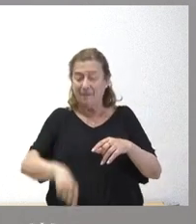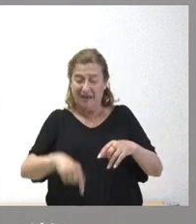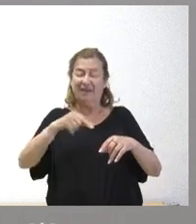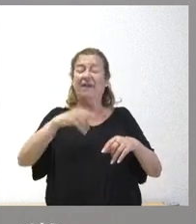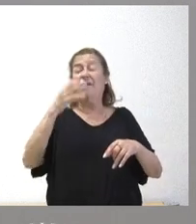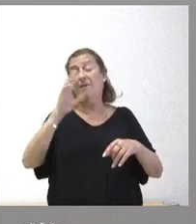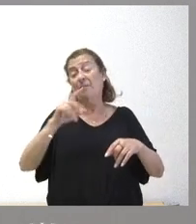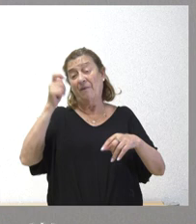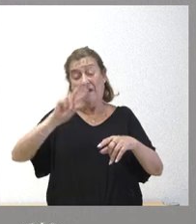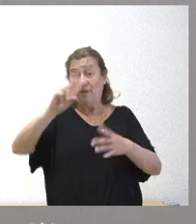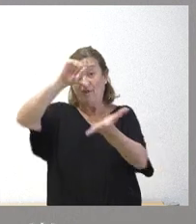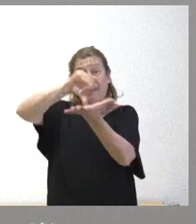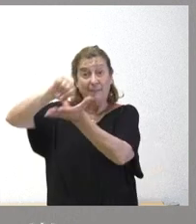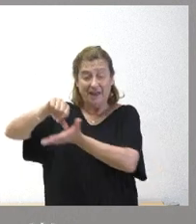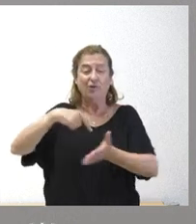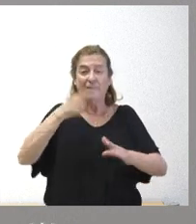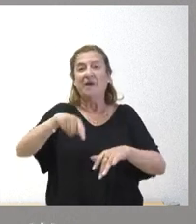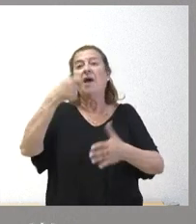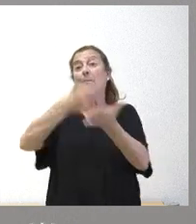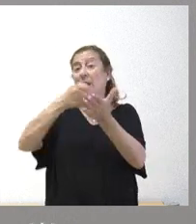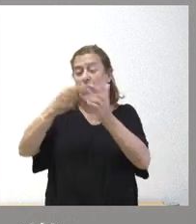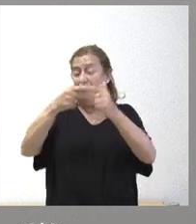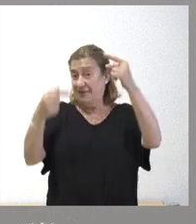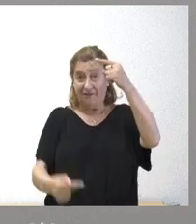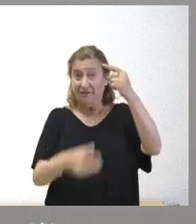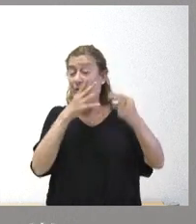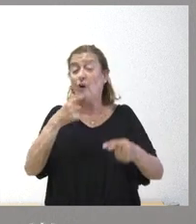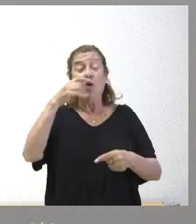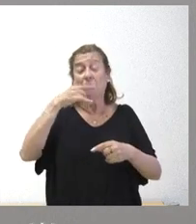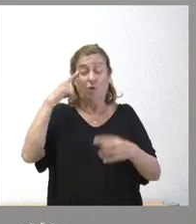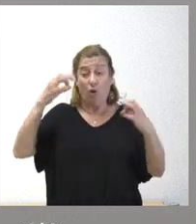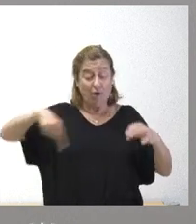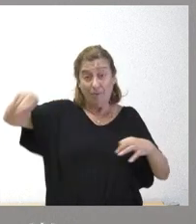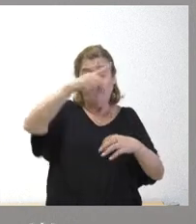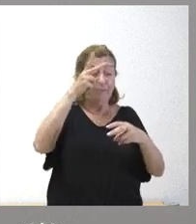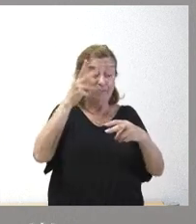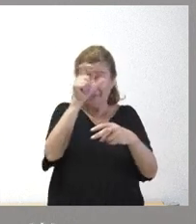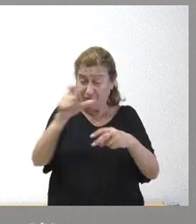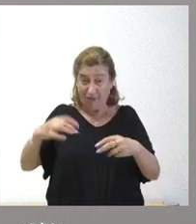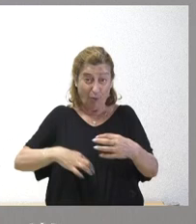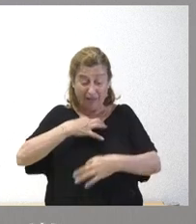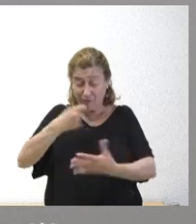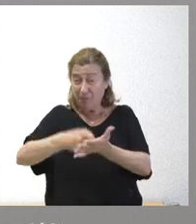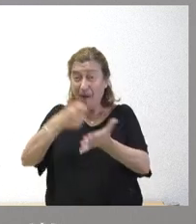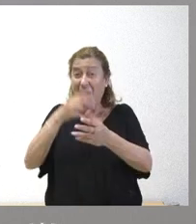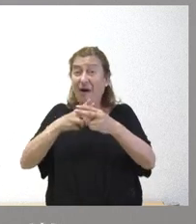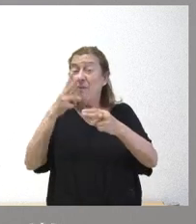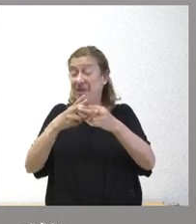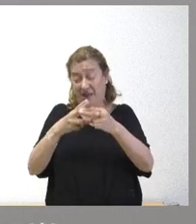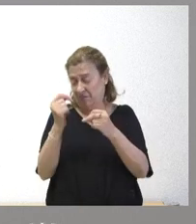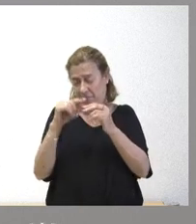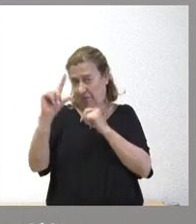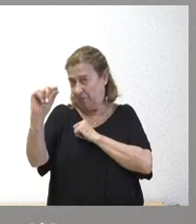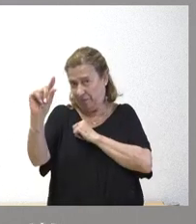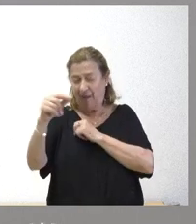este pago de ese déficit, porque, lógicamente, lo que pagan los ciudadanos en su billete es mucho menos de lo que es el coste del